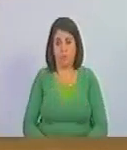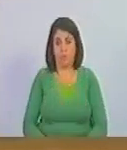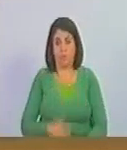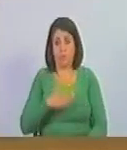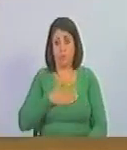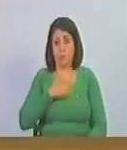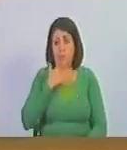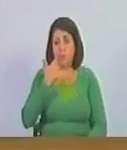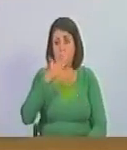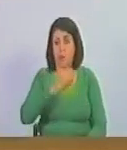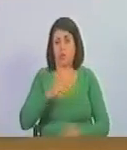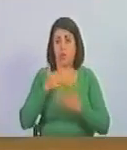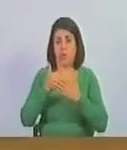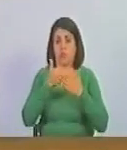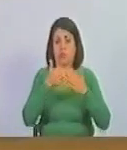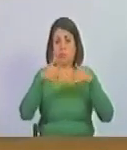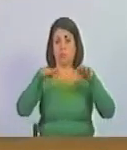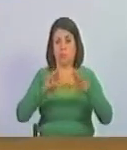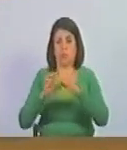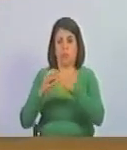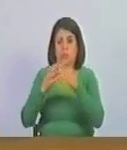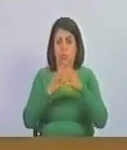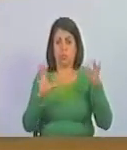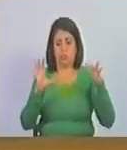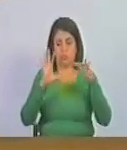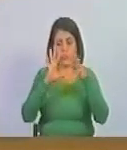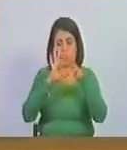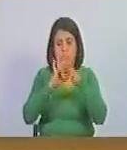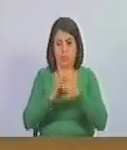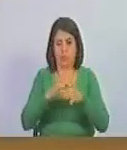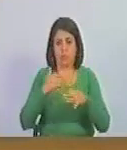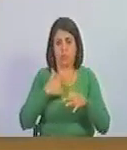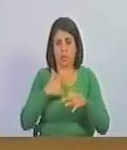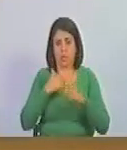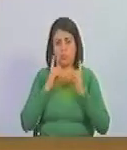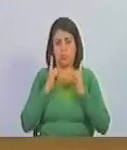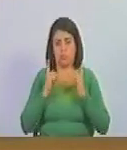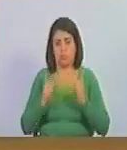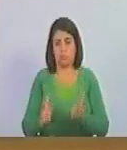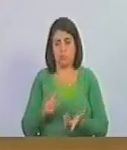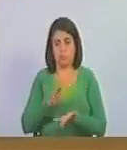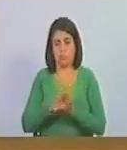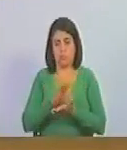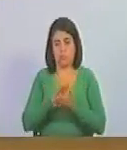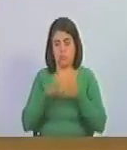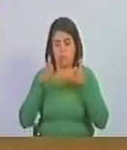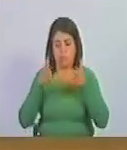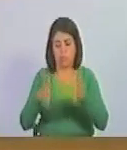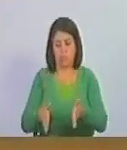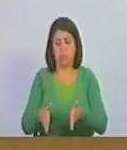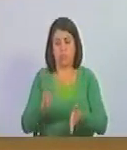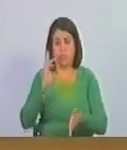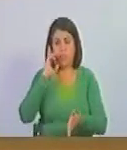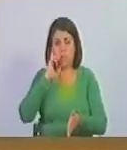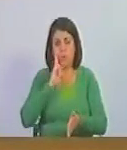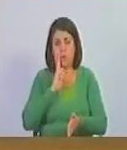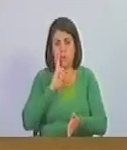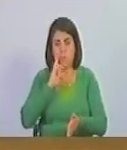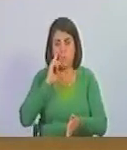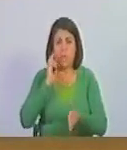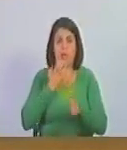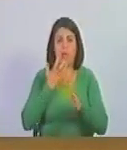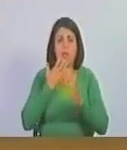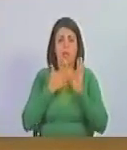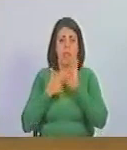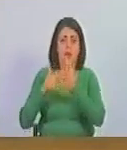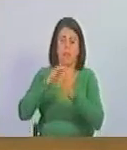mi muerte contribuye para que cesen los partidos y se consolide la unión, yo bajaré tranquilo al sepulcro. Y Bolívar, ejemplo para